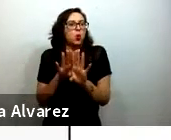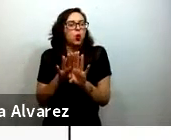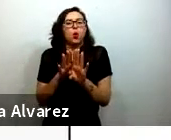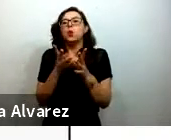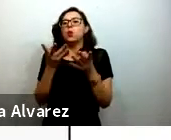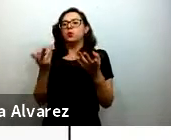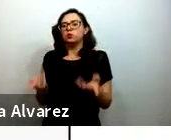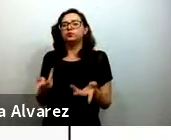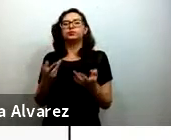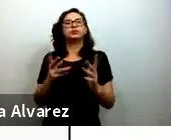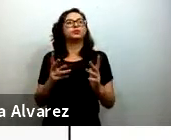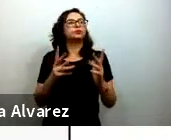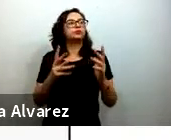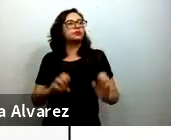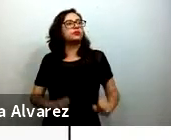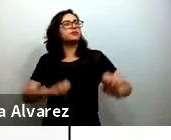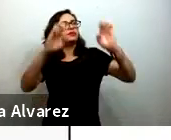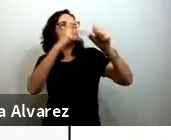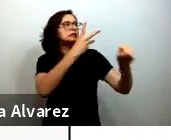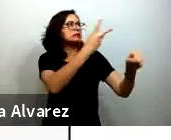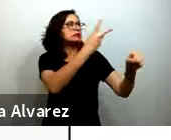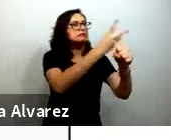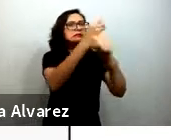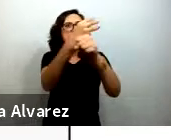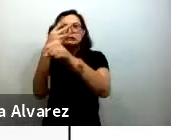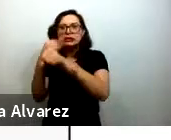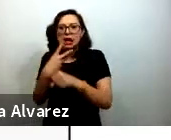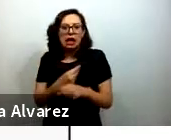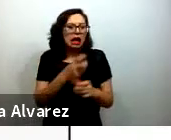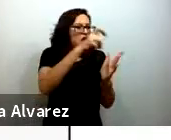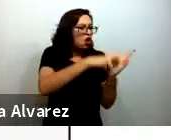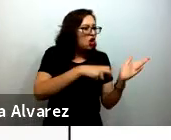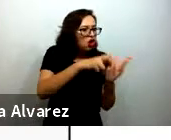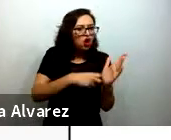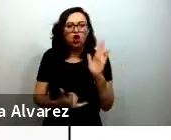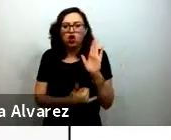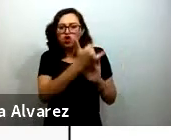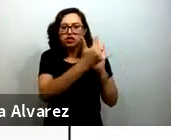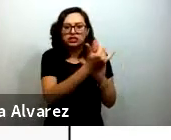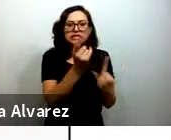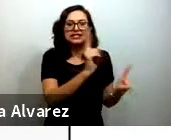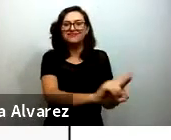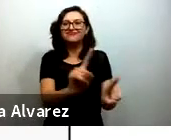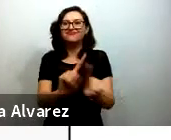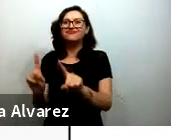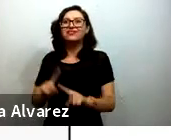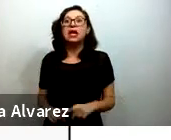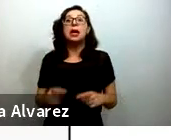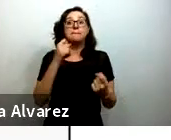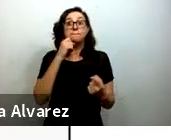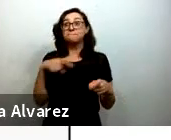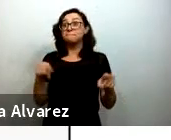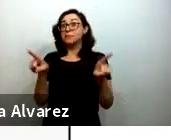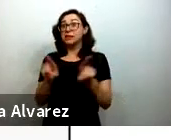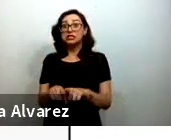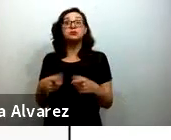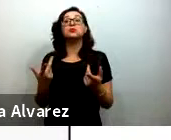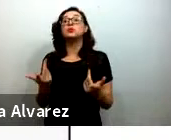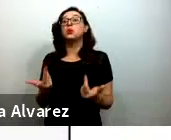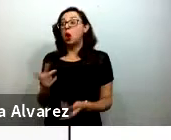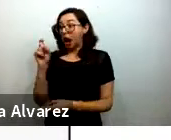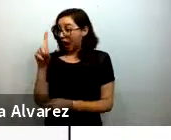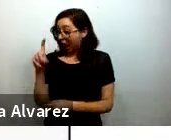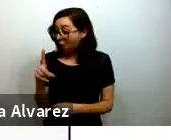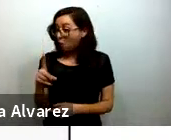infraestructura, las medidas que hay que tomar, el tema de lavado de manos, del acceso al agua,